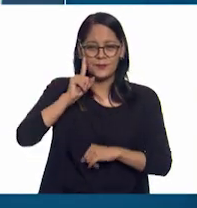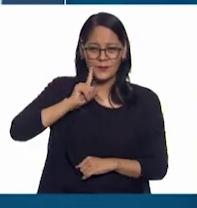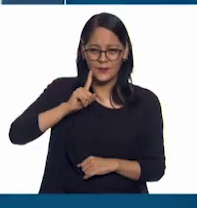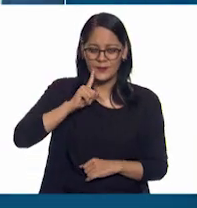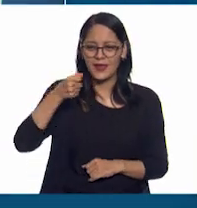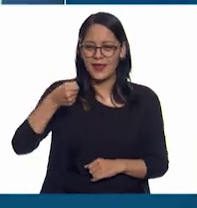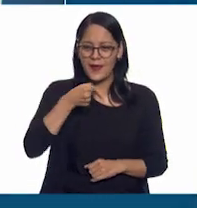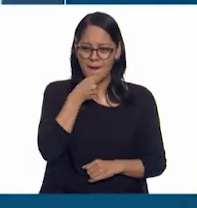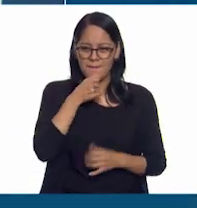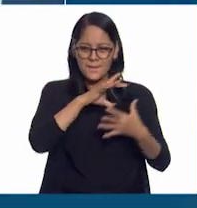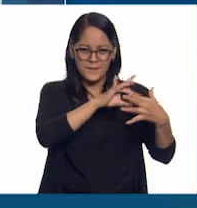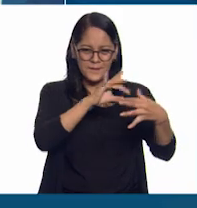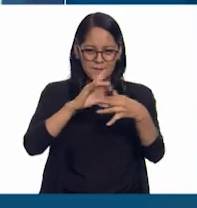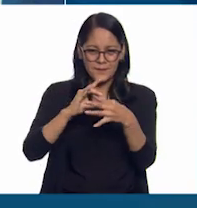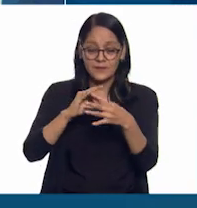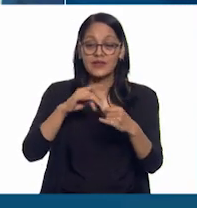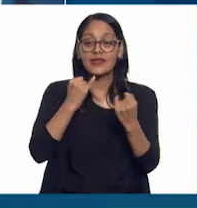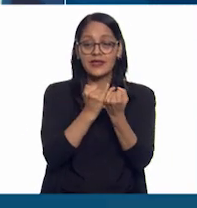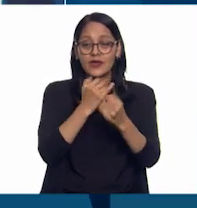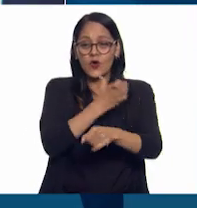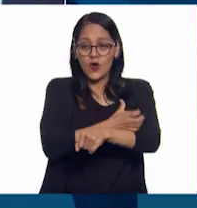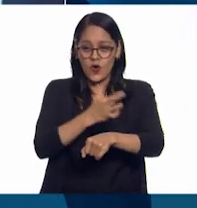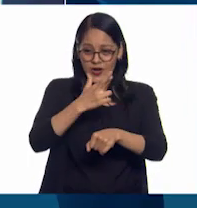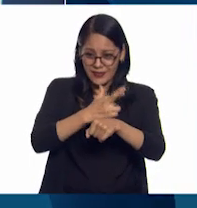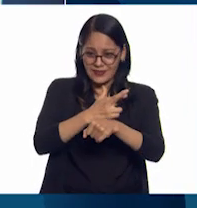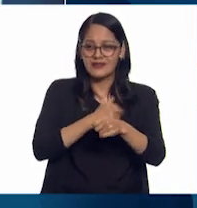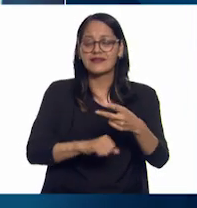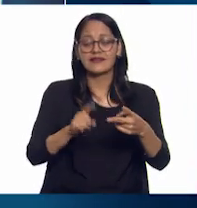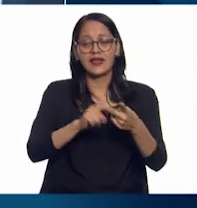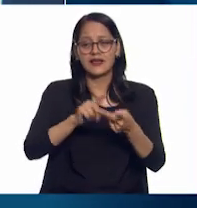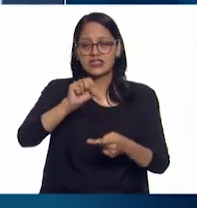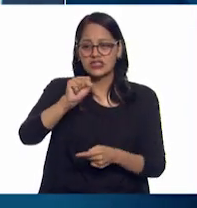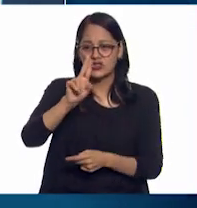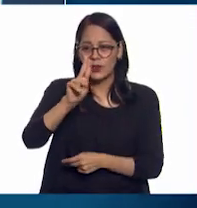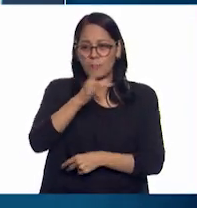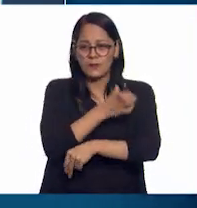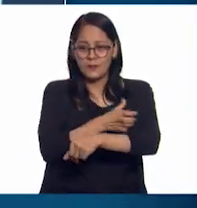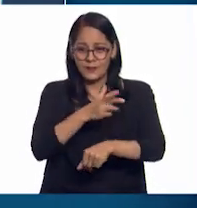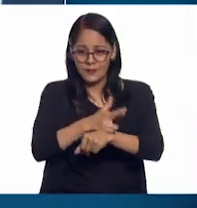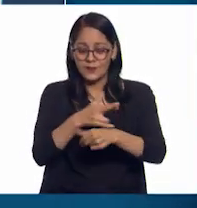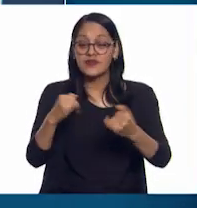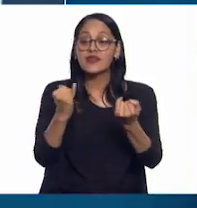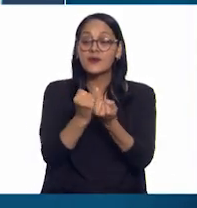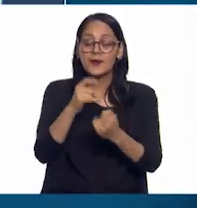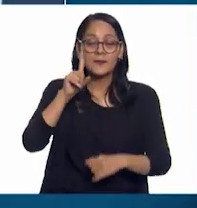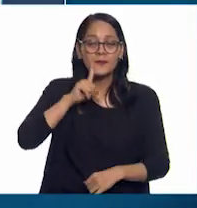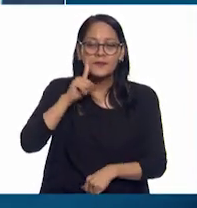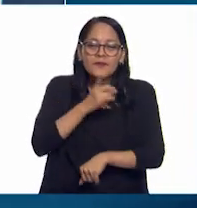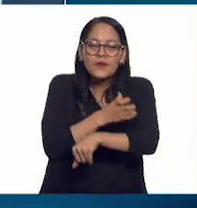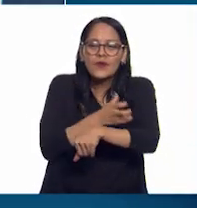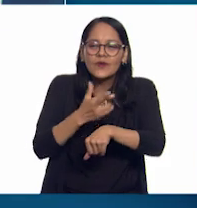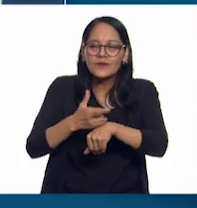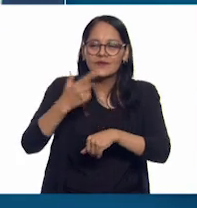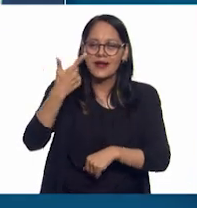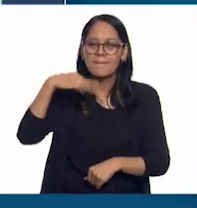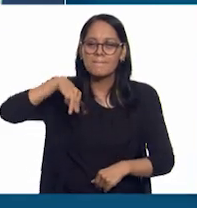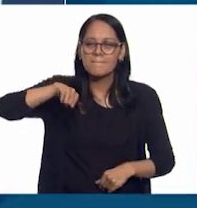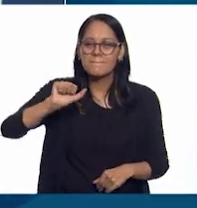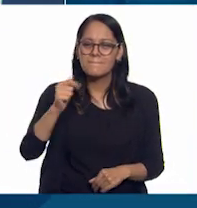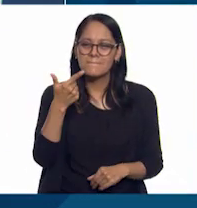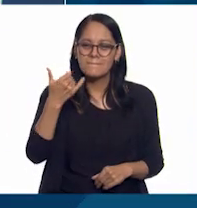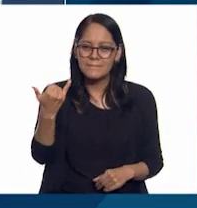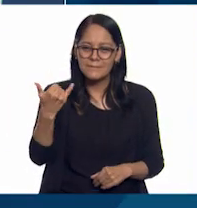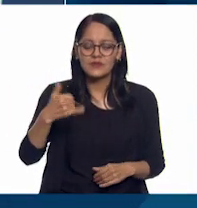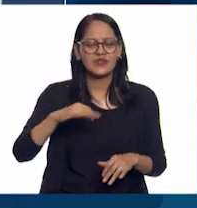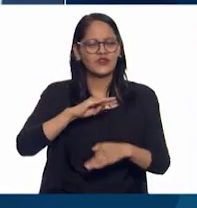conductores, subcoordinadoras, subcoordinadores... ¡Uy! A la coordinadora Maggie, a todas y